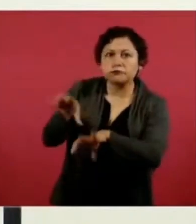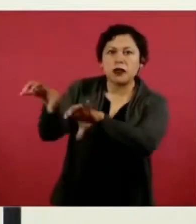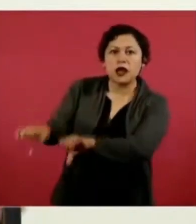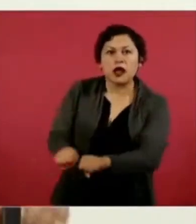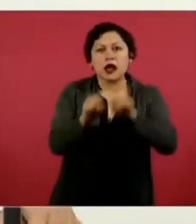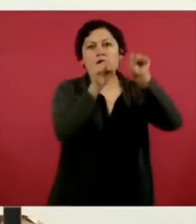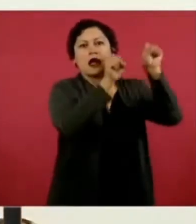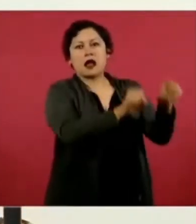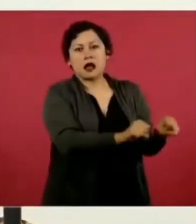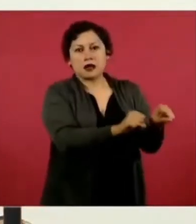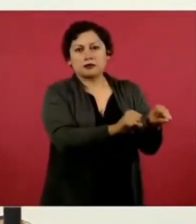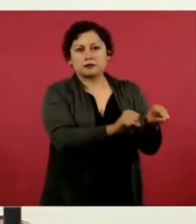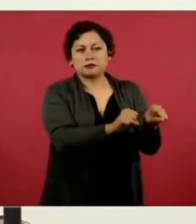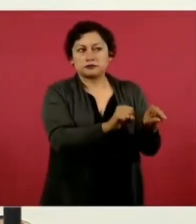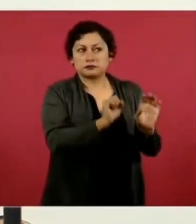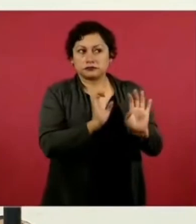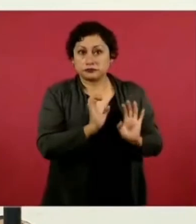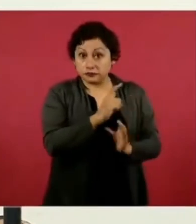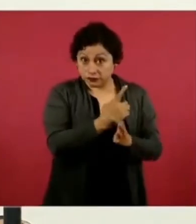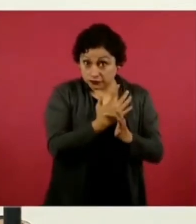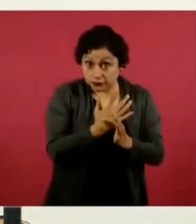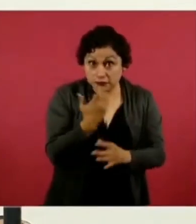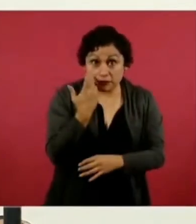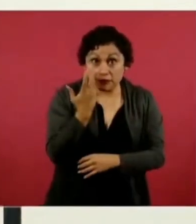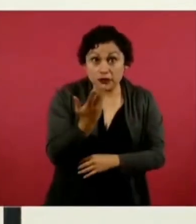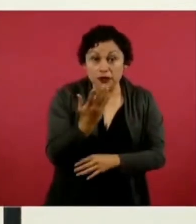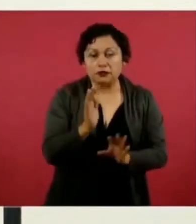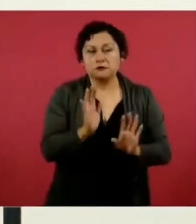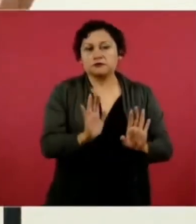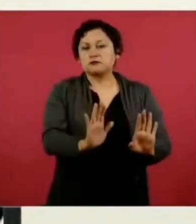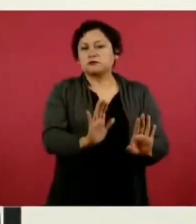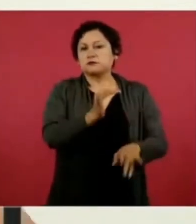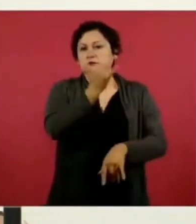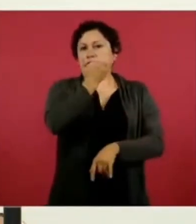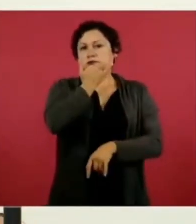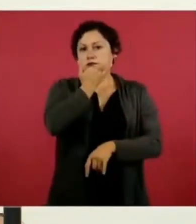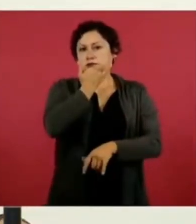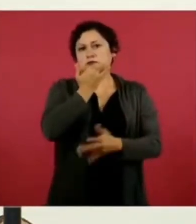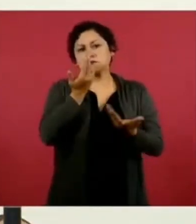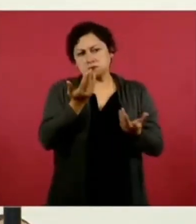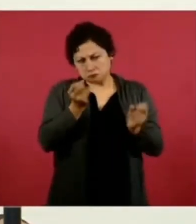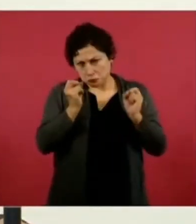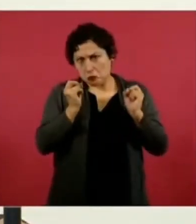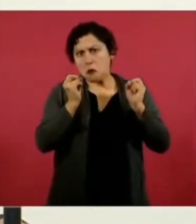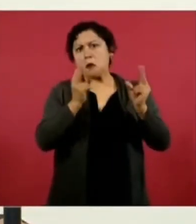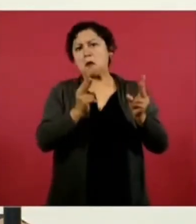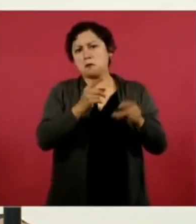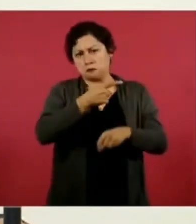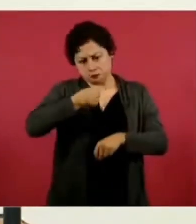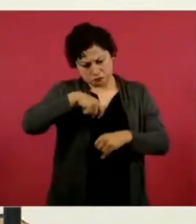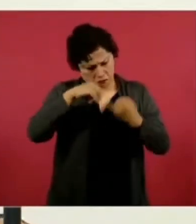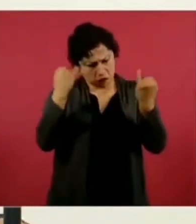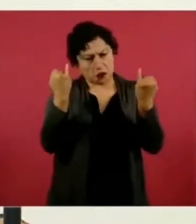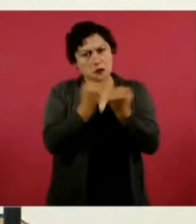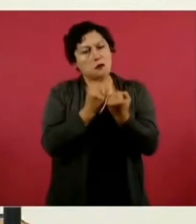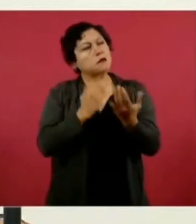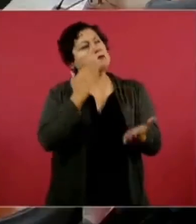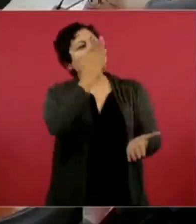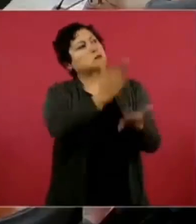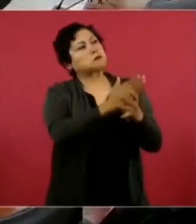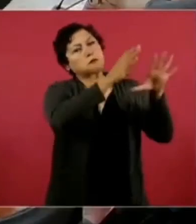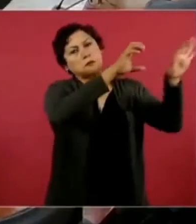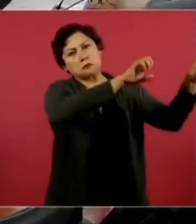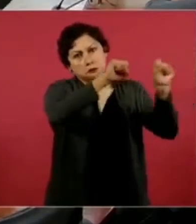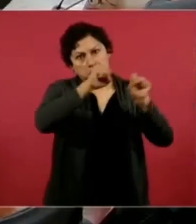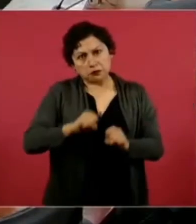podríamos ir también, ¿no?, ¿hacer lo mismo? Claro que no, así no